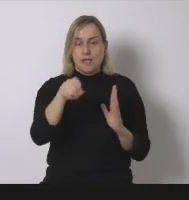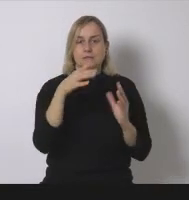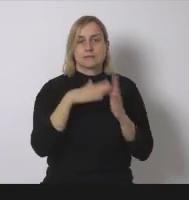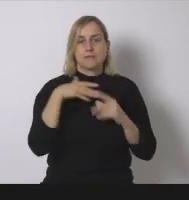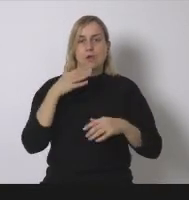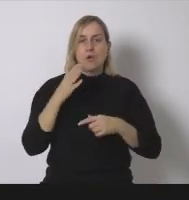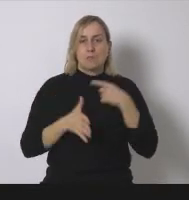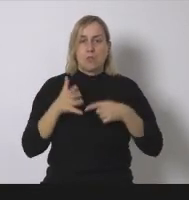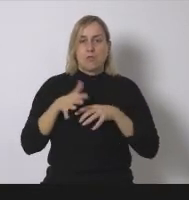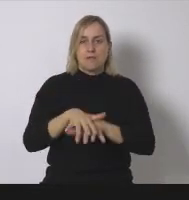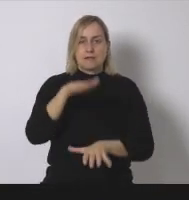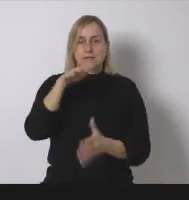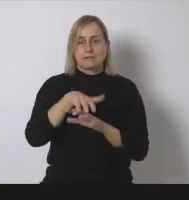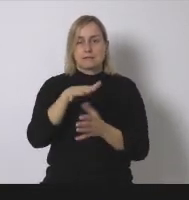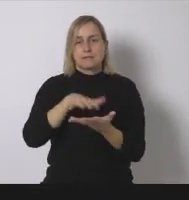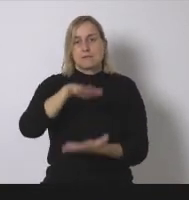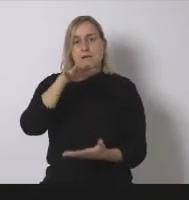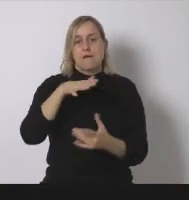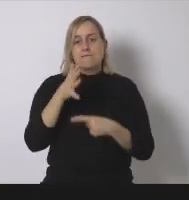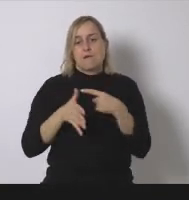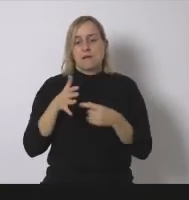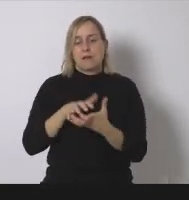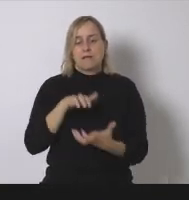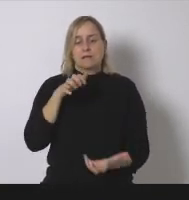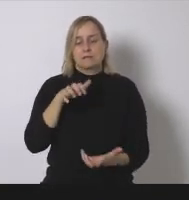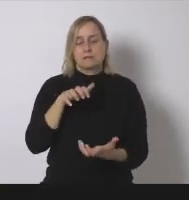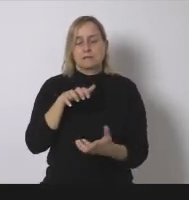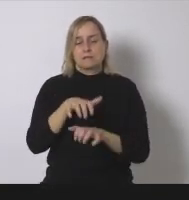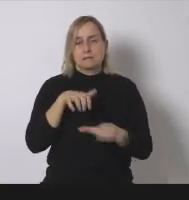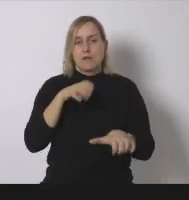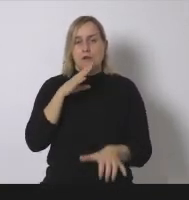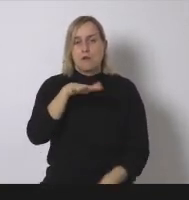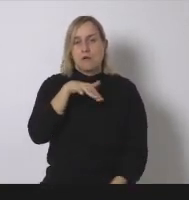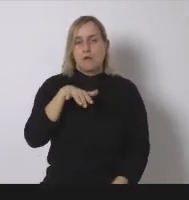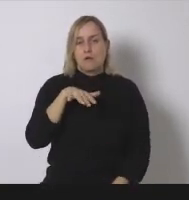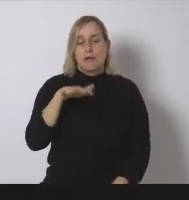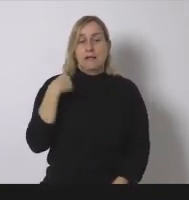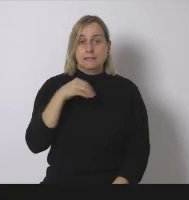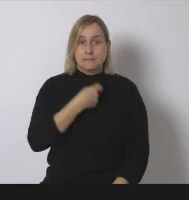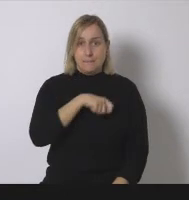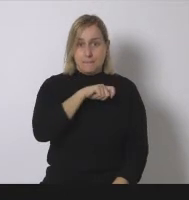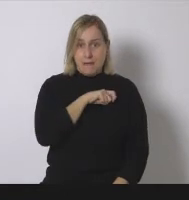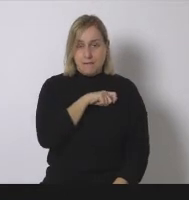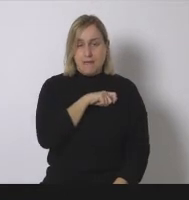en España son competitivas a nivel económico